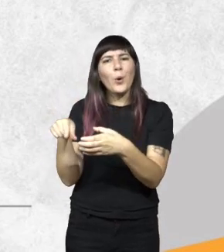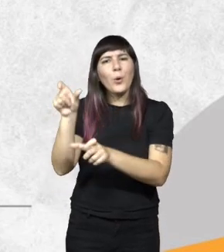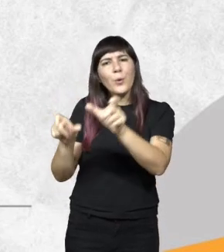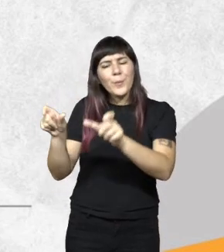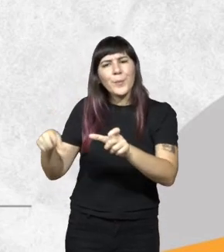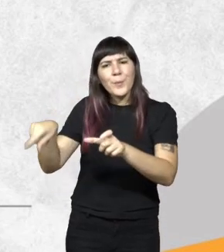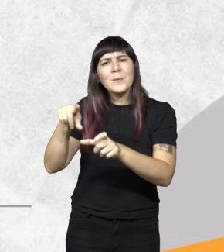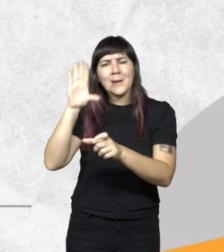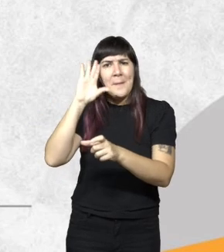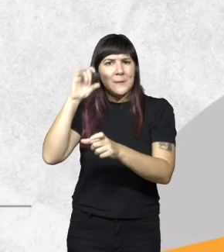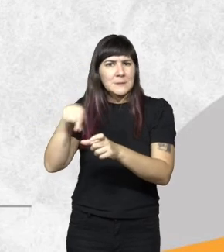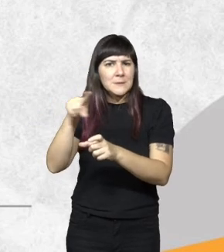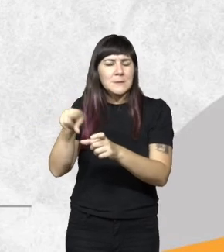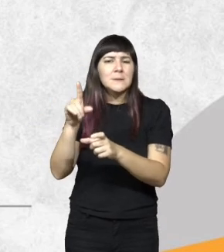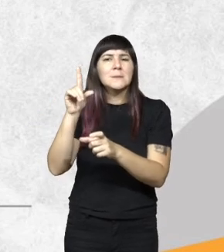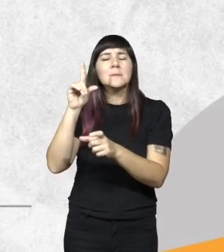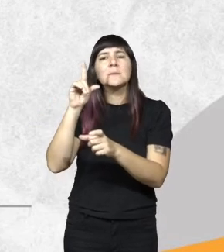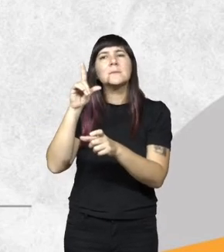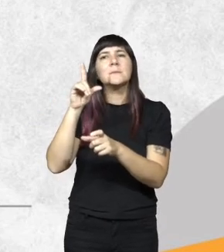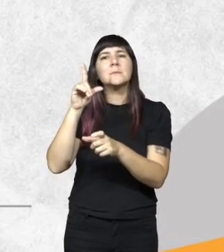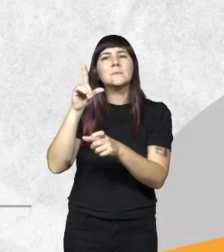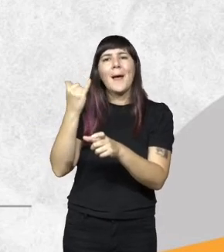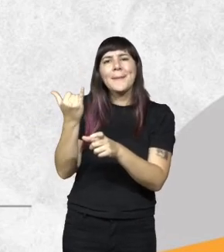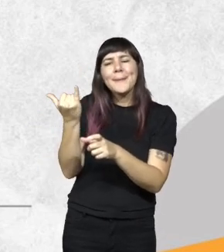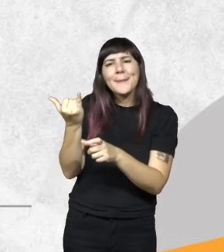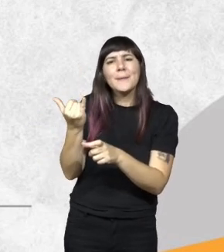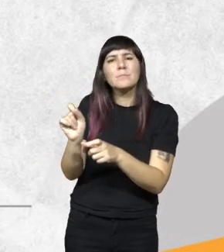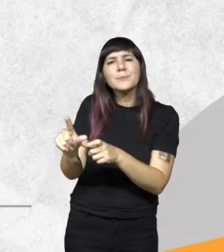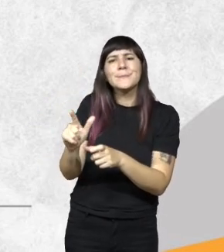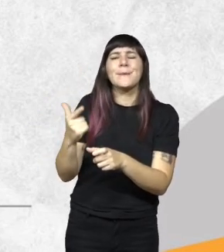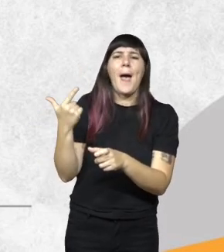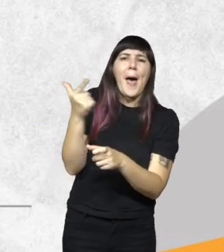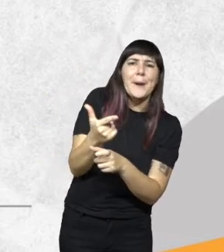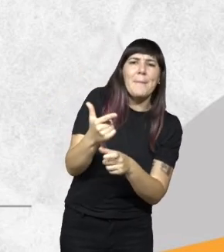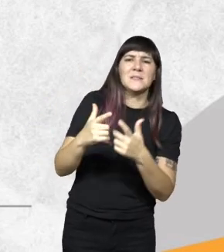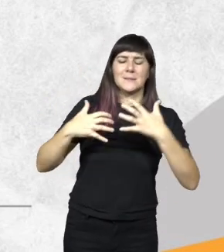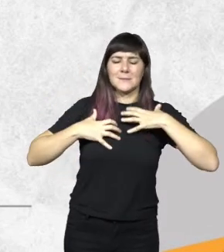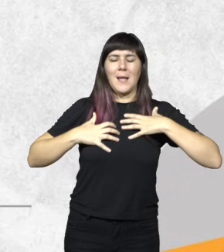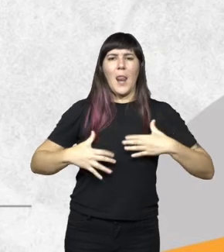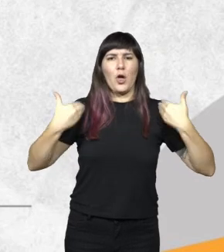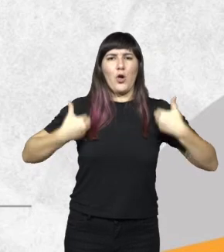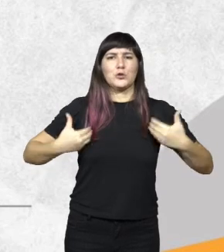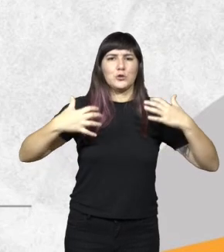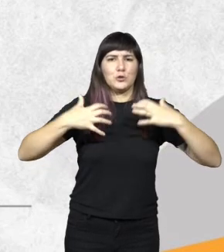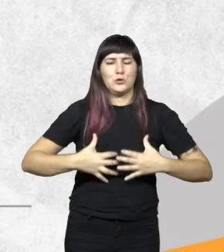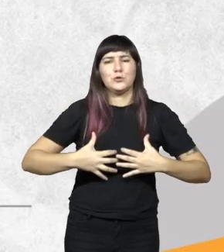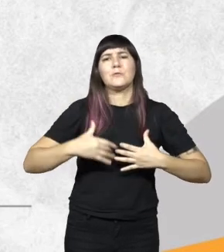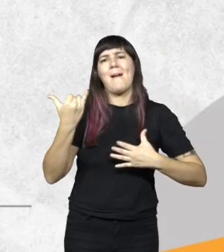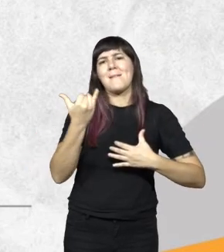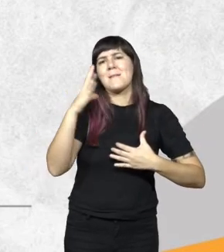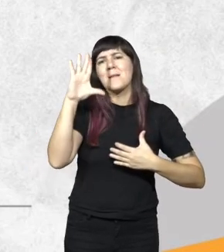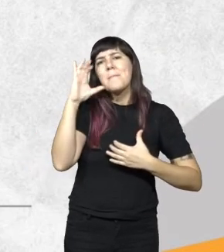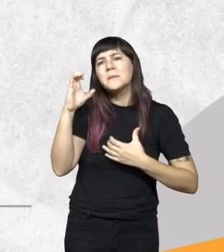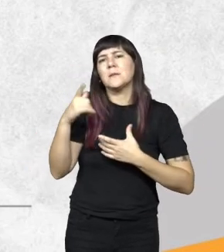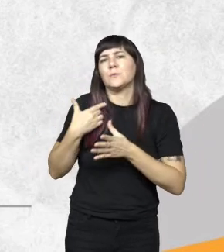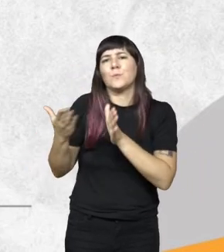capacitado y dotado con armas chalecos antibalas y tiene capacitaciones con fuerzas